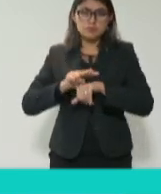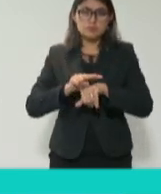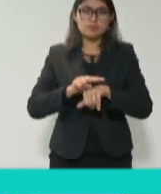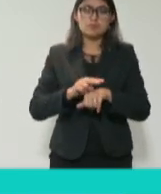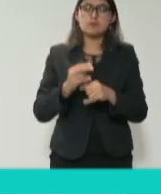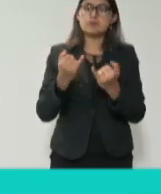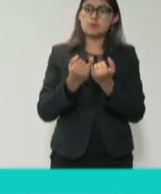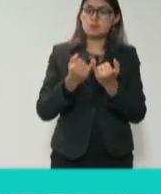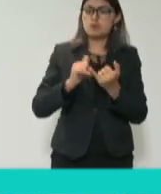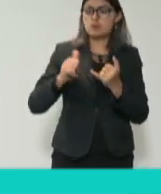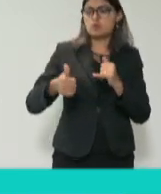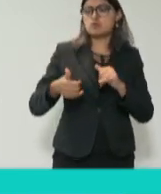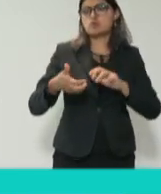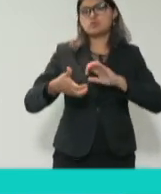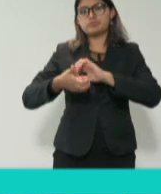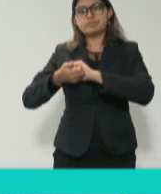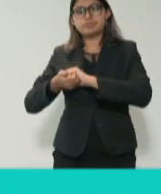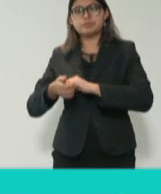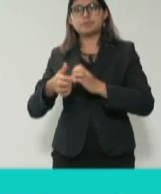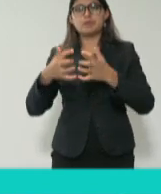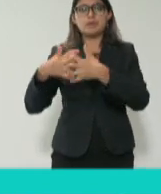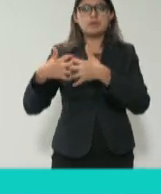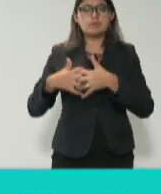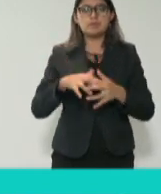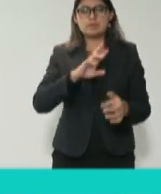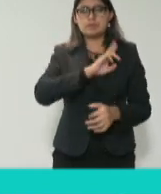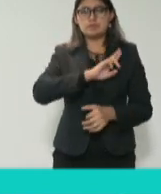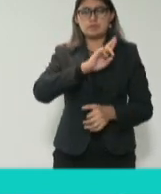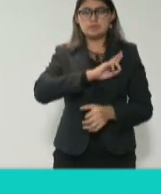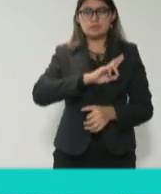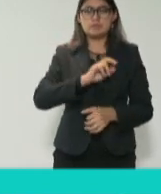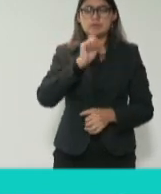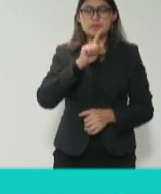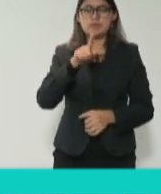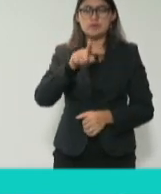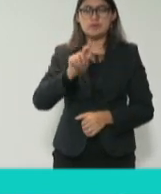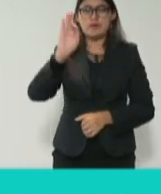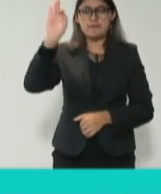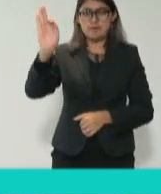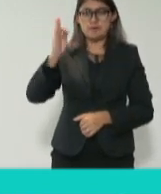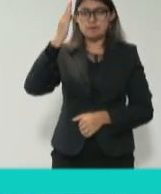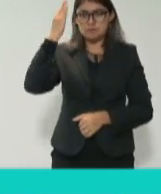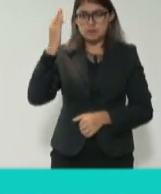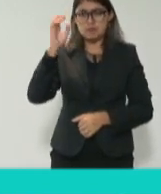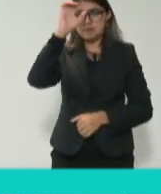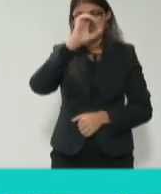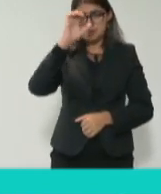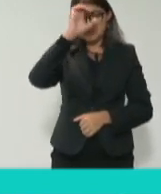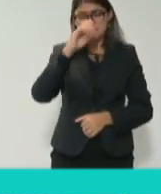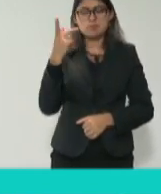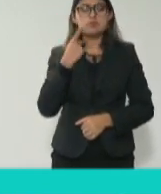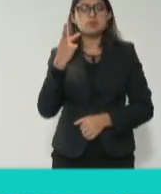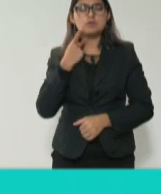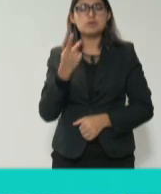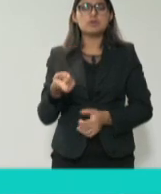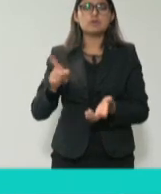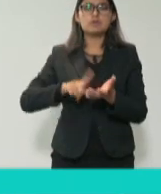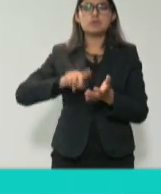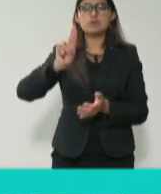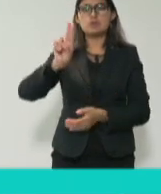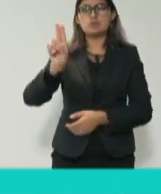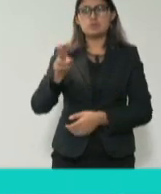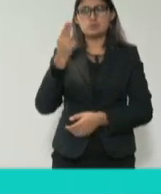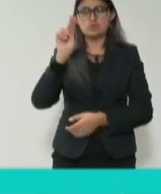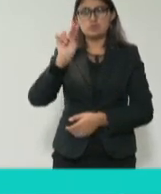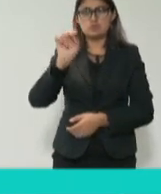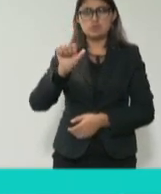sector privado es asesora del seminario de transparencia de la facultad de ciencias políticas y sociales de la UNAM asimismo